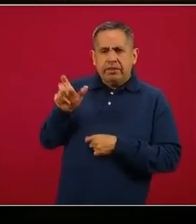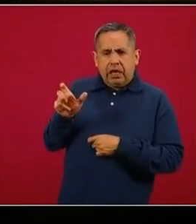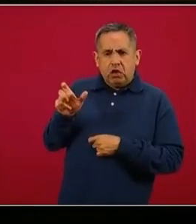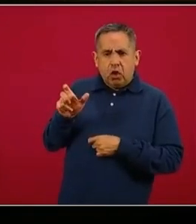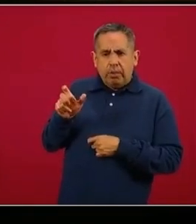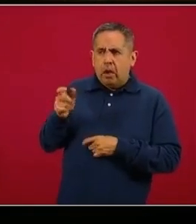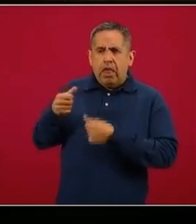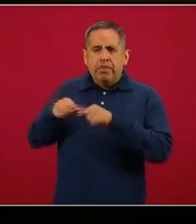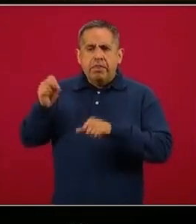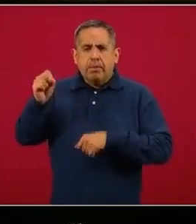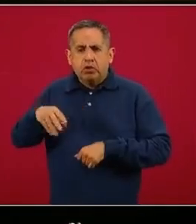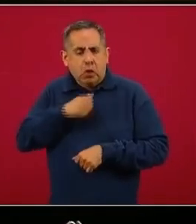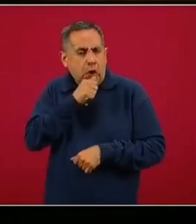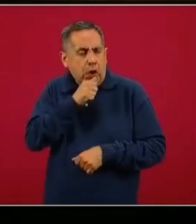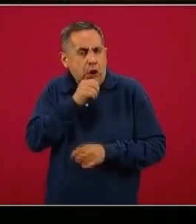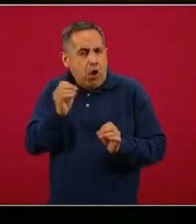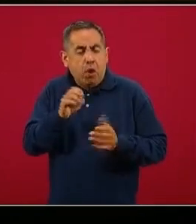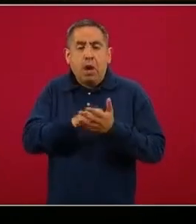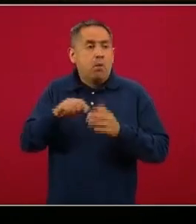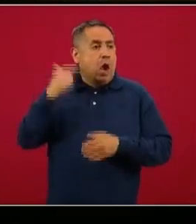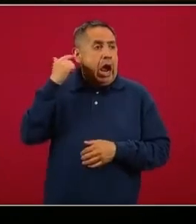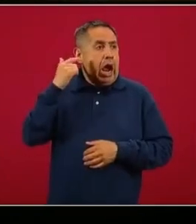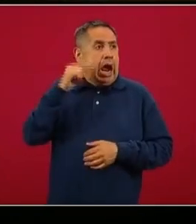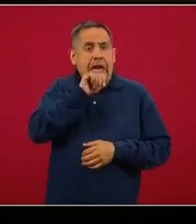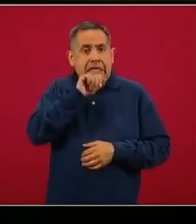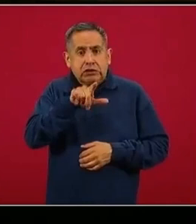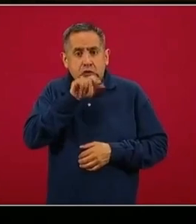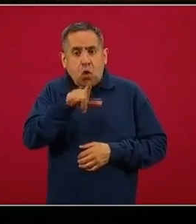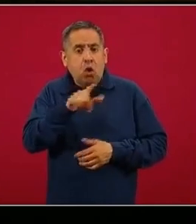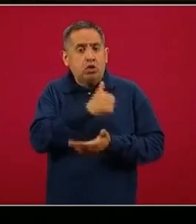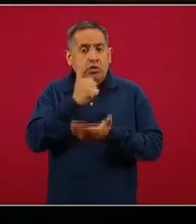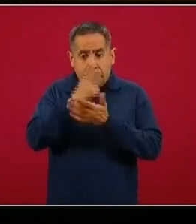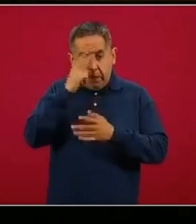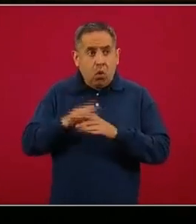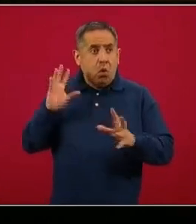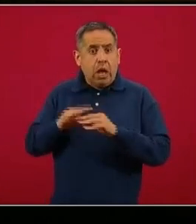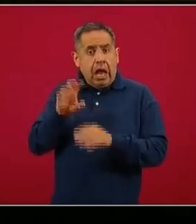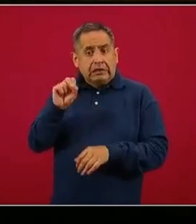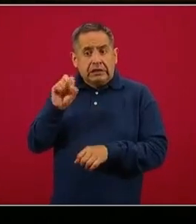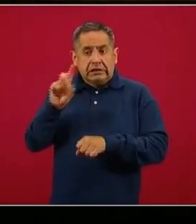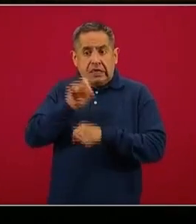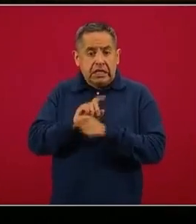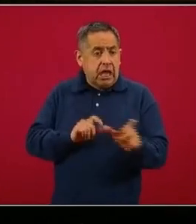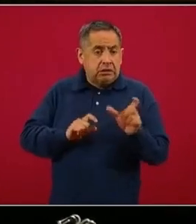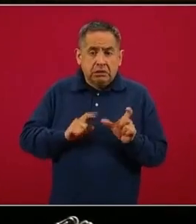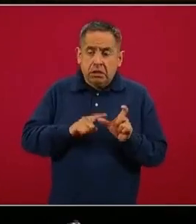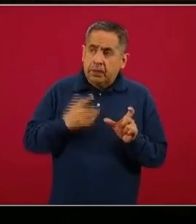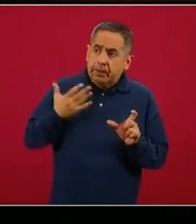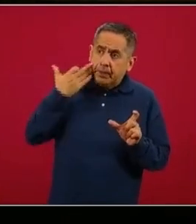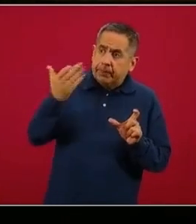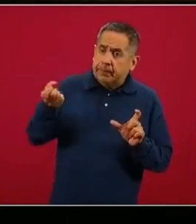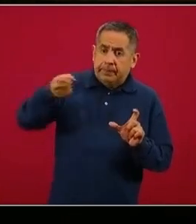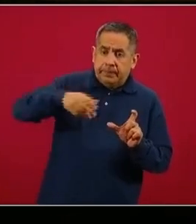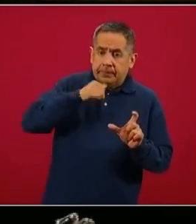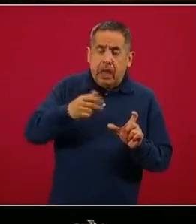no les han depositado y hay casos de Jalisco y aquí Ciudad de México que ya tienen 60 días con la tarjeta, los